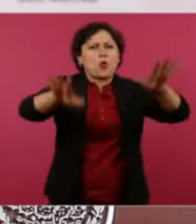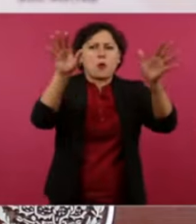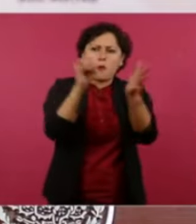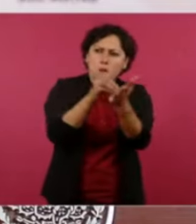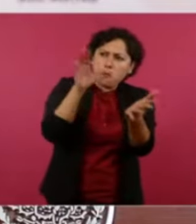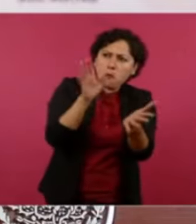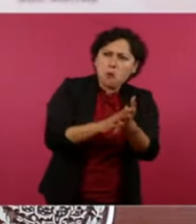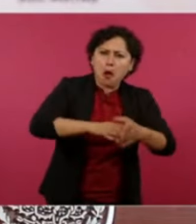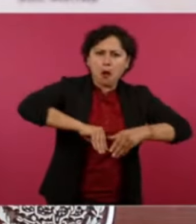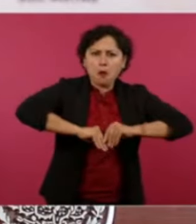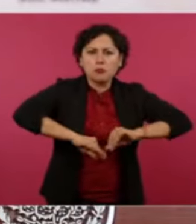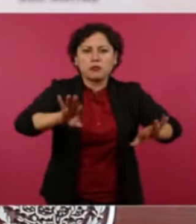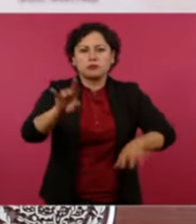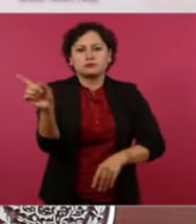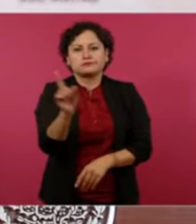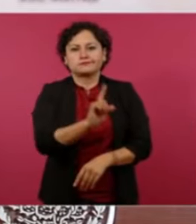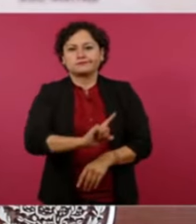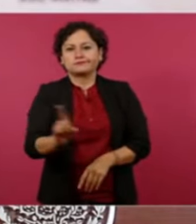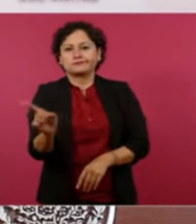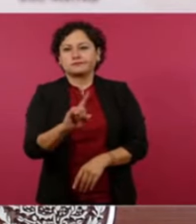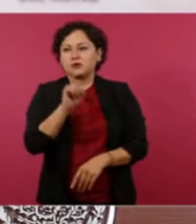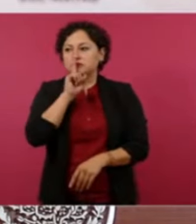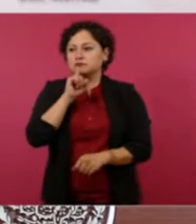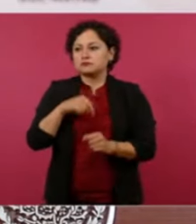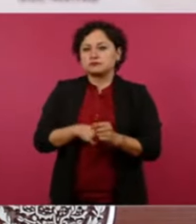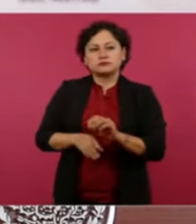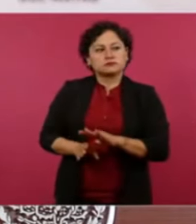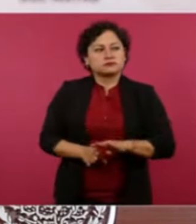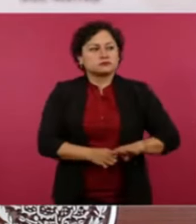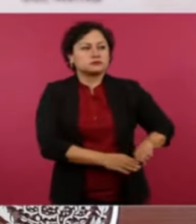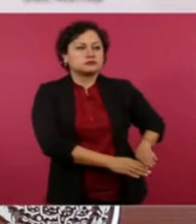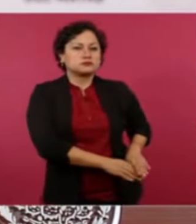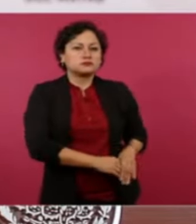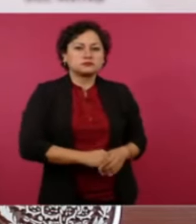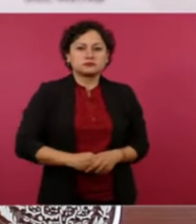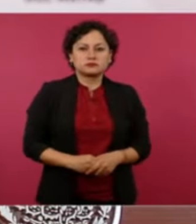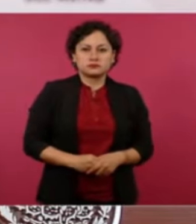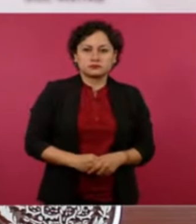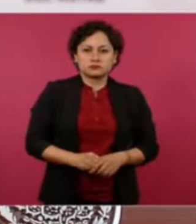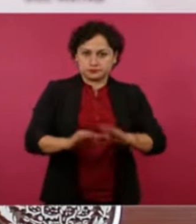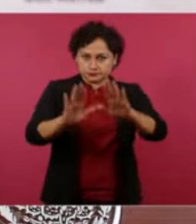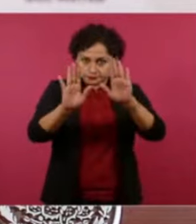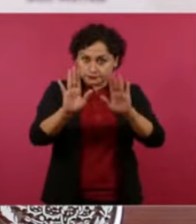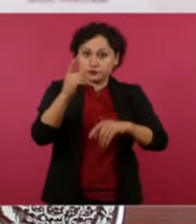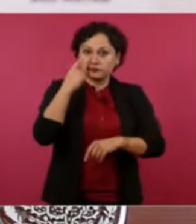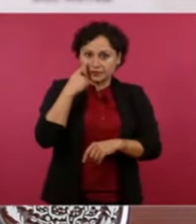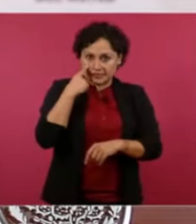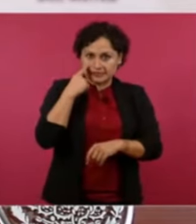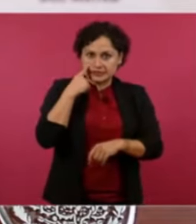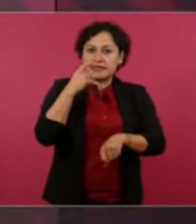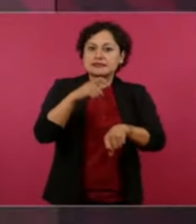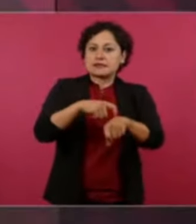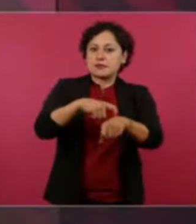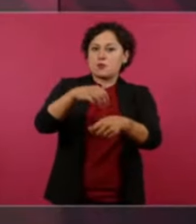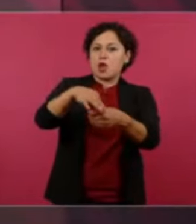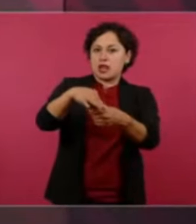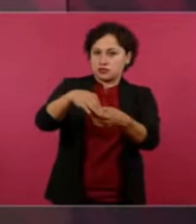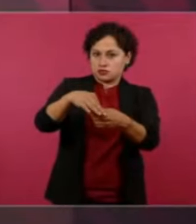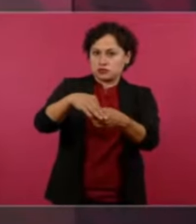Se ocultó. De una vez que pasen las elecciones hasta podemos leer aquí